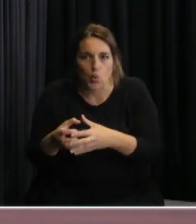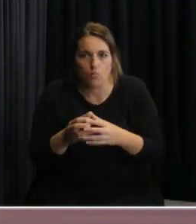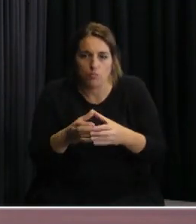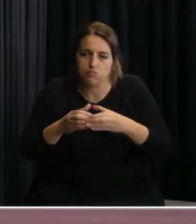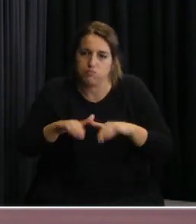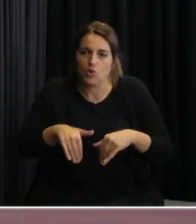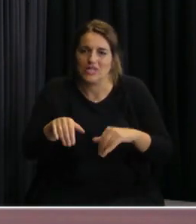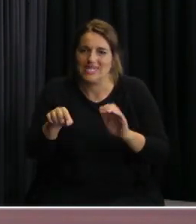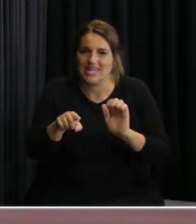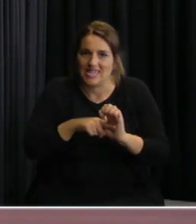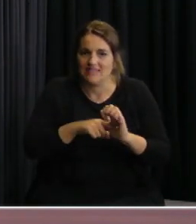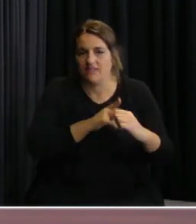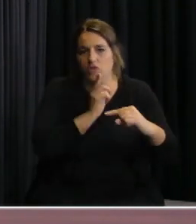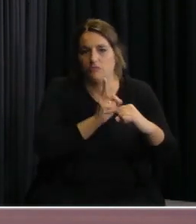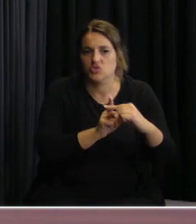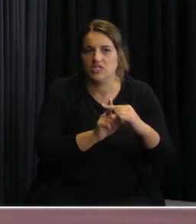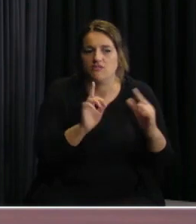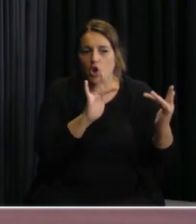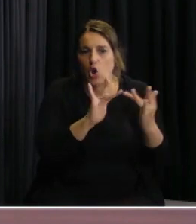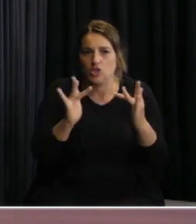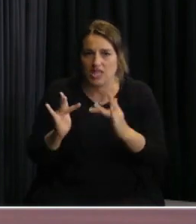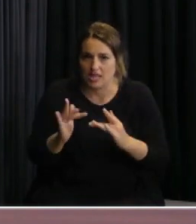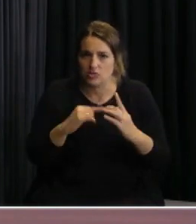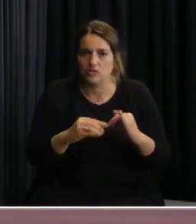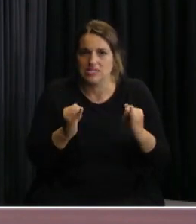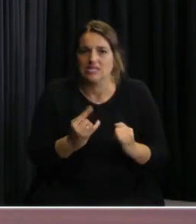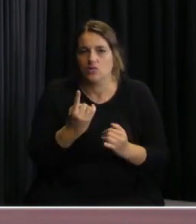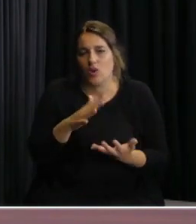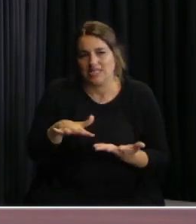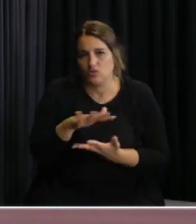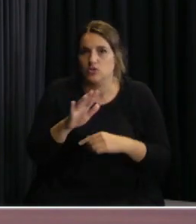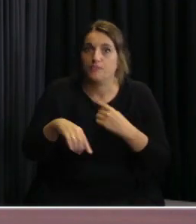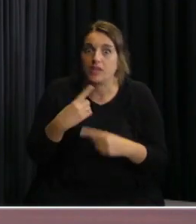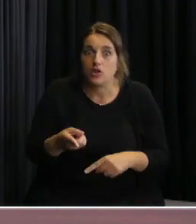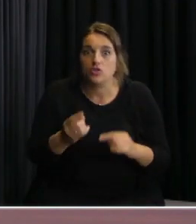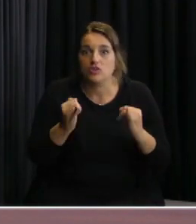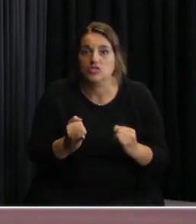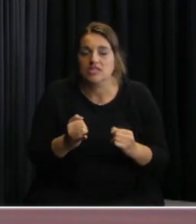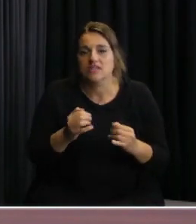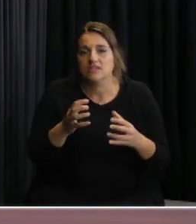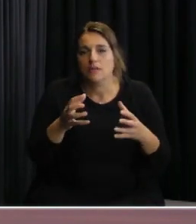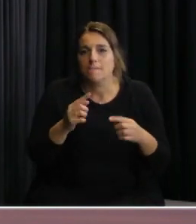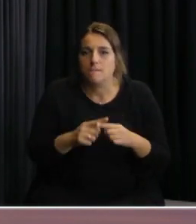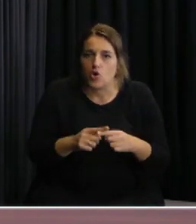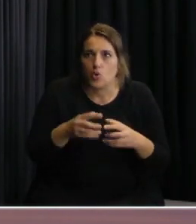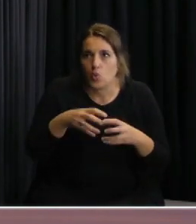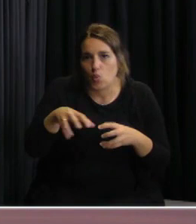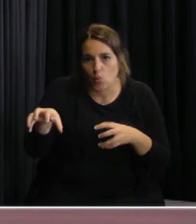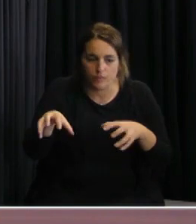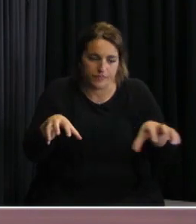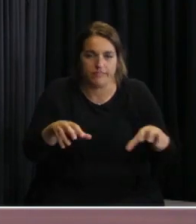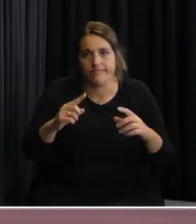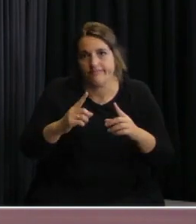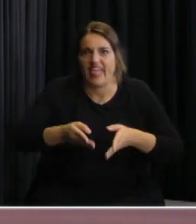y de los contactos de los positivos en un caso y en el otro caso dividido por alas del edificio